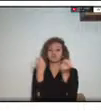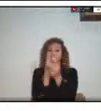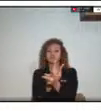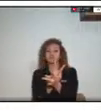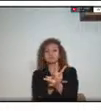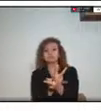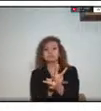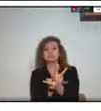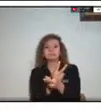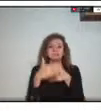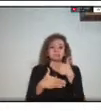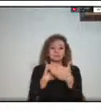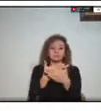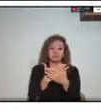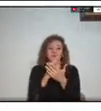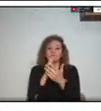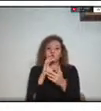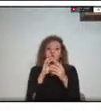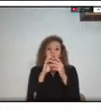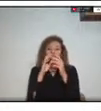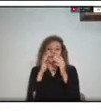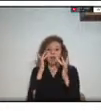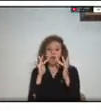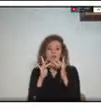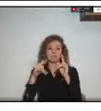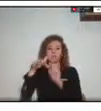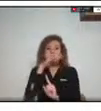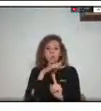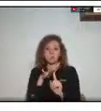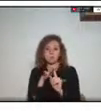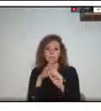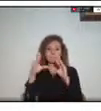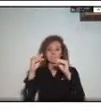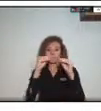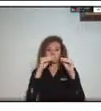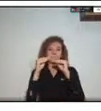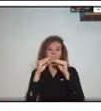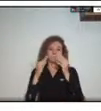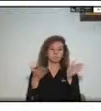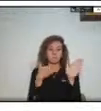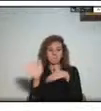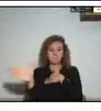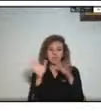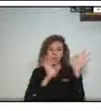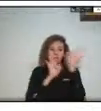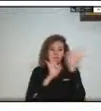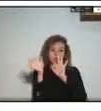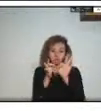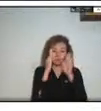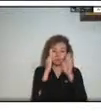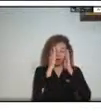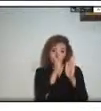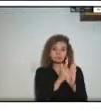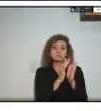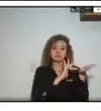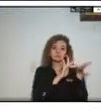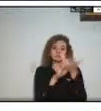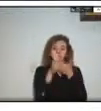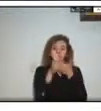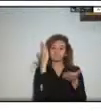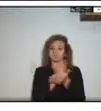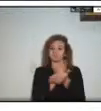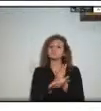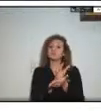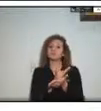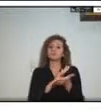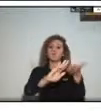hacer socialización de nuestros planes de emergencia sino también involucrar a las comunidades y autoridades del área de influencia en